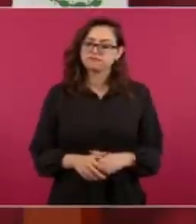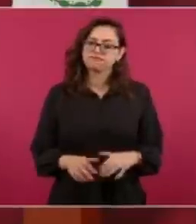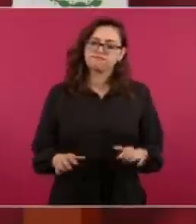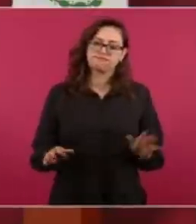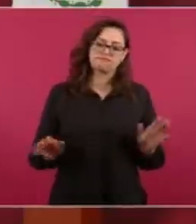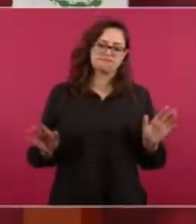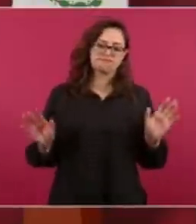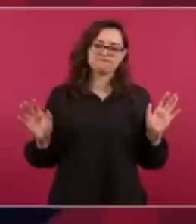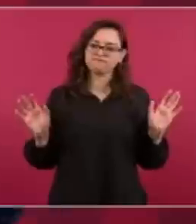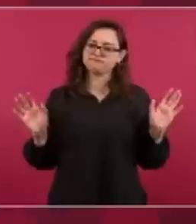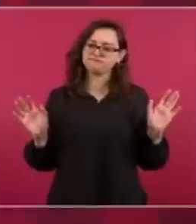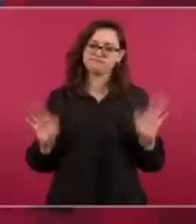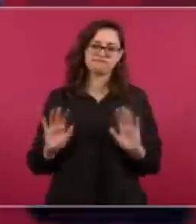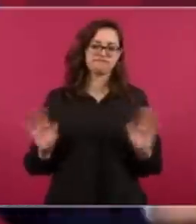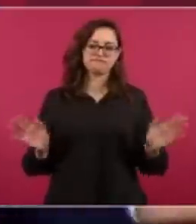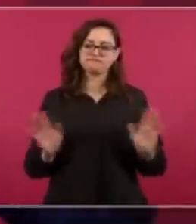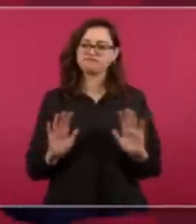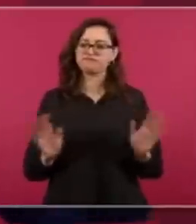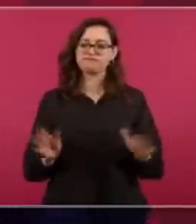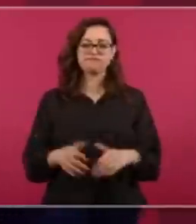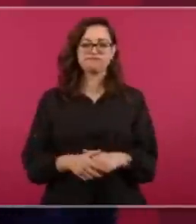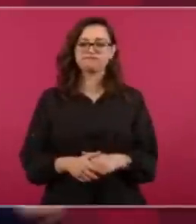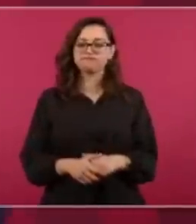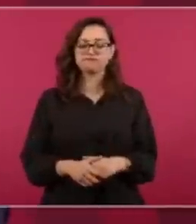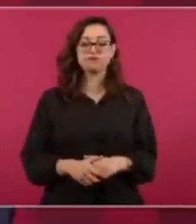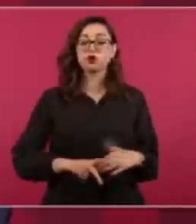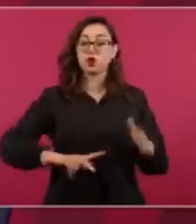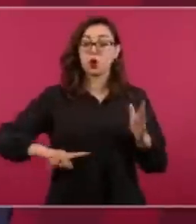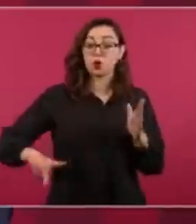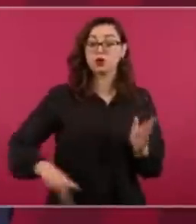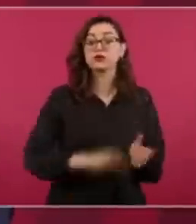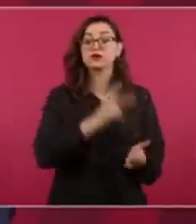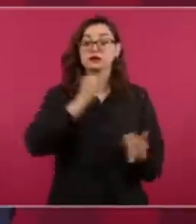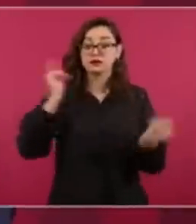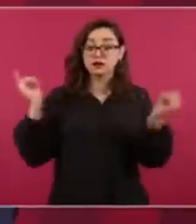No, eso no se puede volver a repetir.